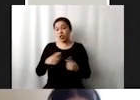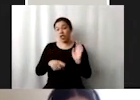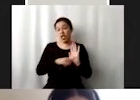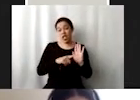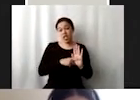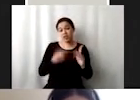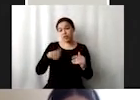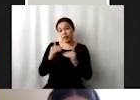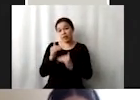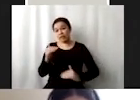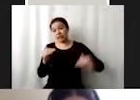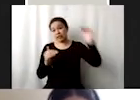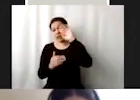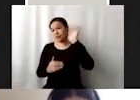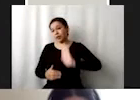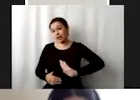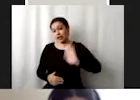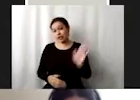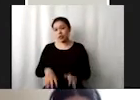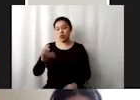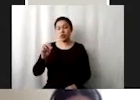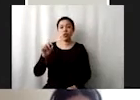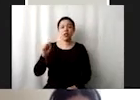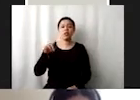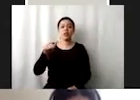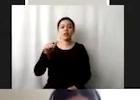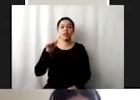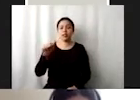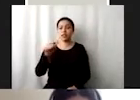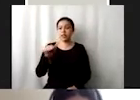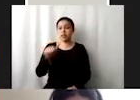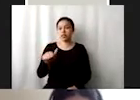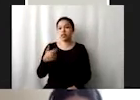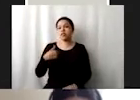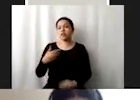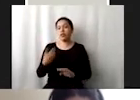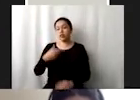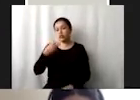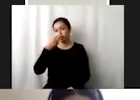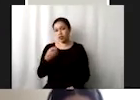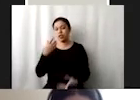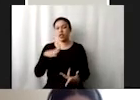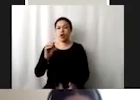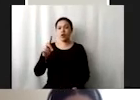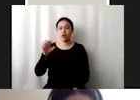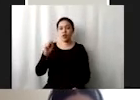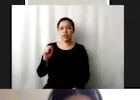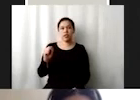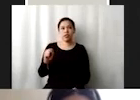sentido bueno el ODS 16 yo les había por ahí comentado que era uno de los ODS más